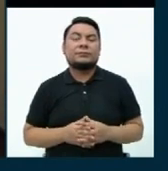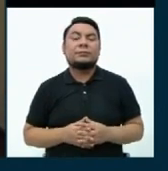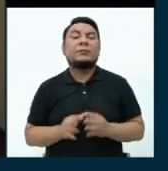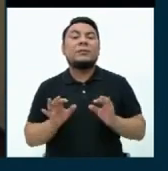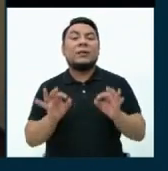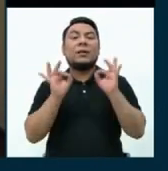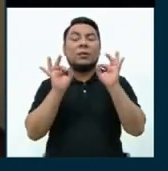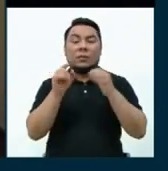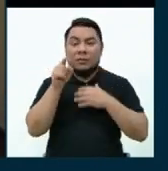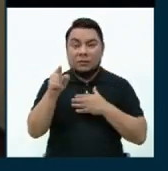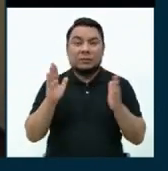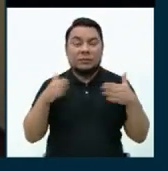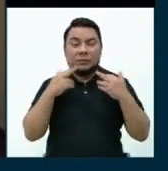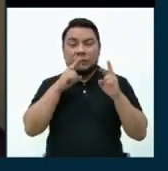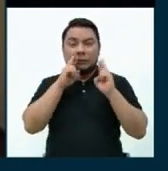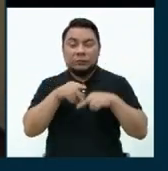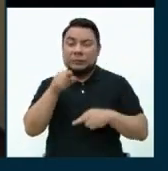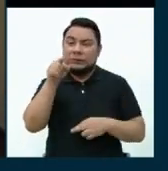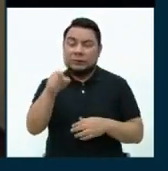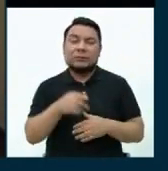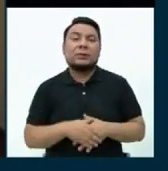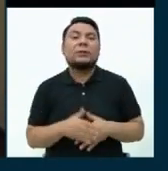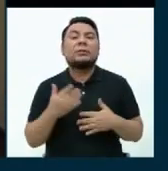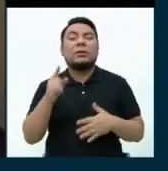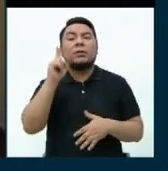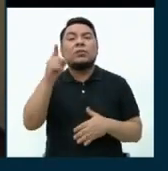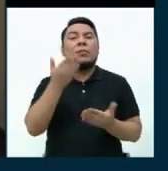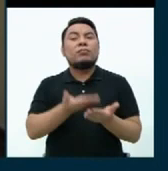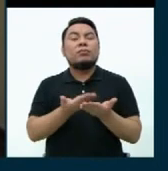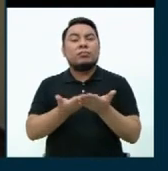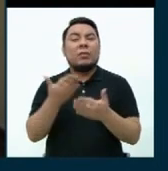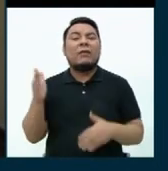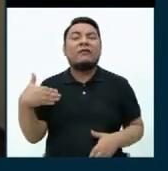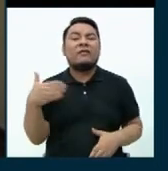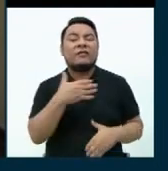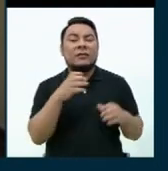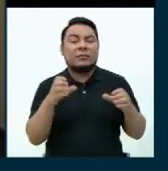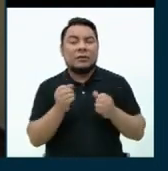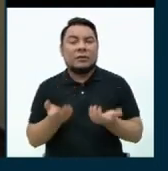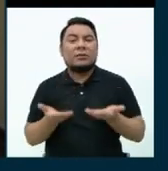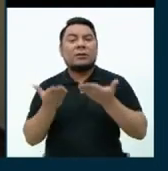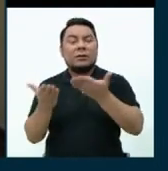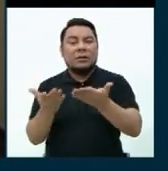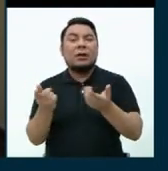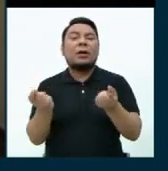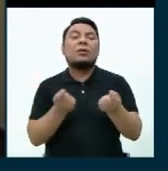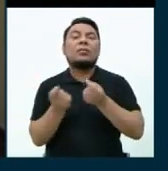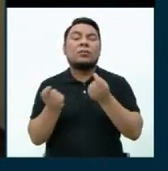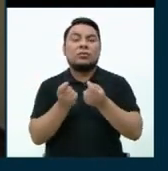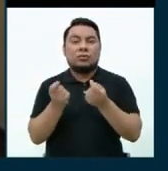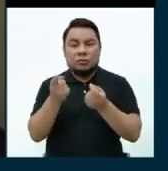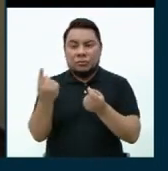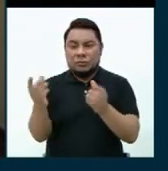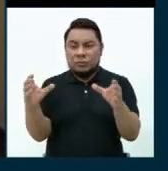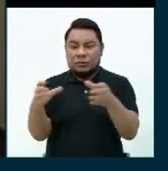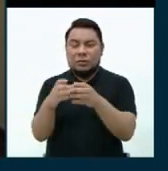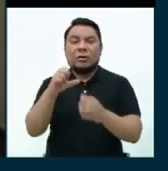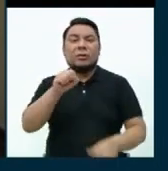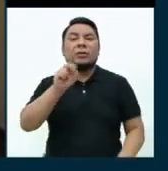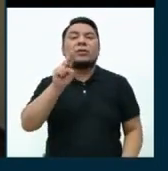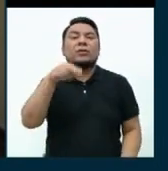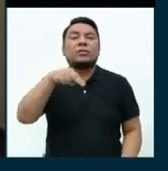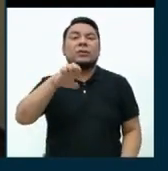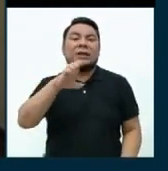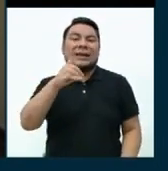Justamente para poder responder ante ello, una de las propuestas del FREPAP es poder brindarle la autonomía a la SUNEDU para que así pueda